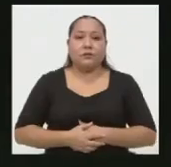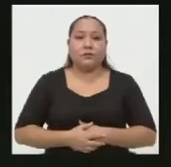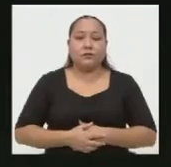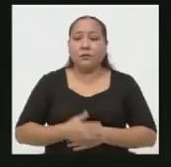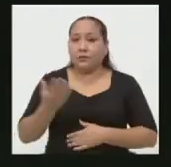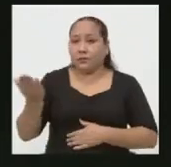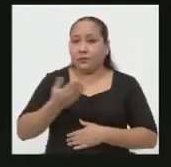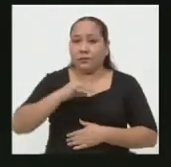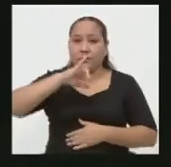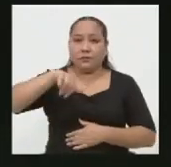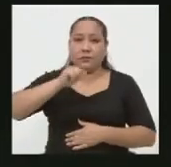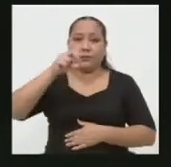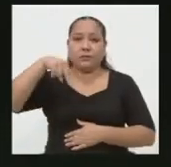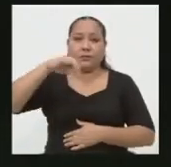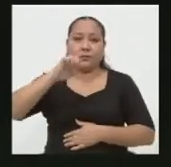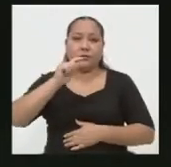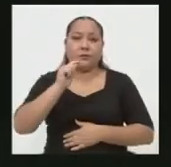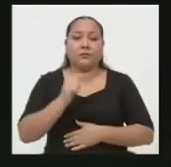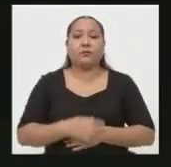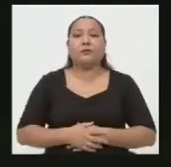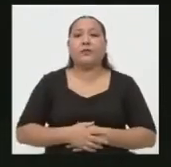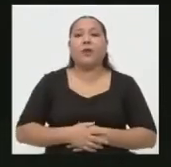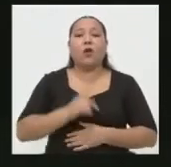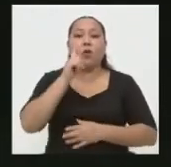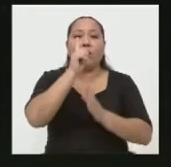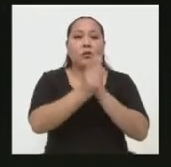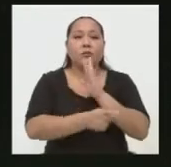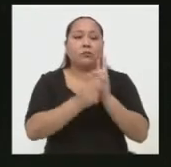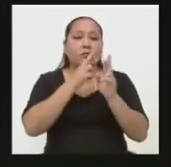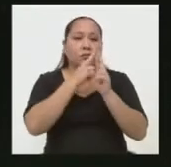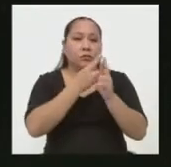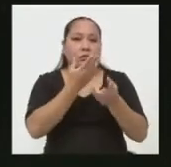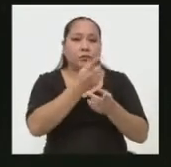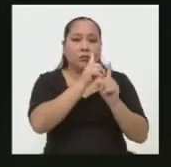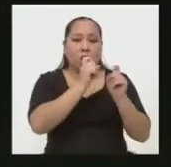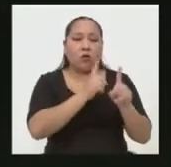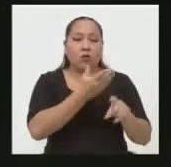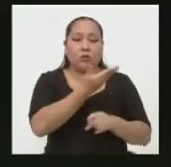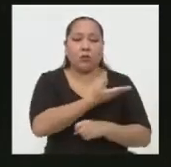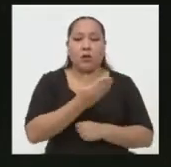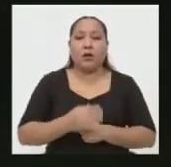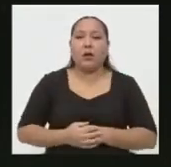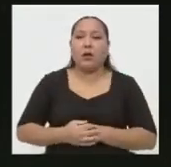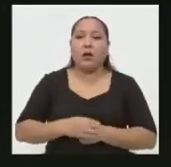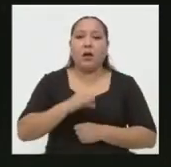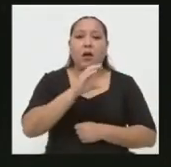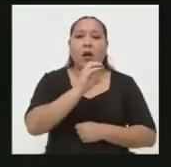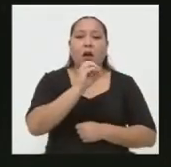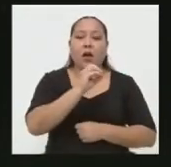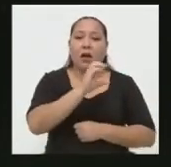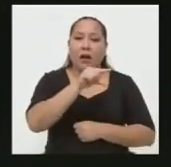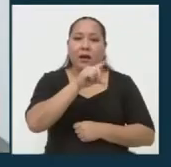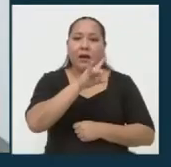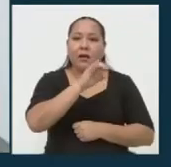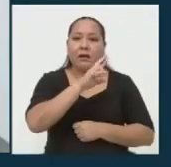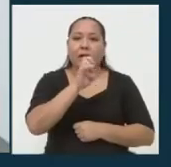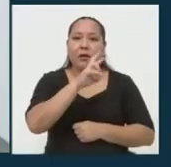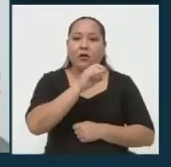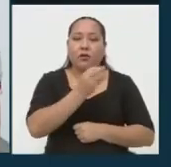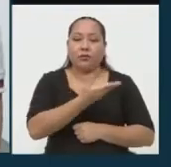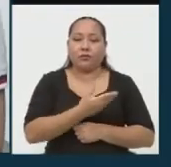Candidata Yanet del Rosario López Sánchez, tiene usted un minuto para formular su réplica al candidato Guerrero Cáceres. Adelante.